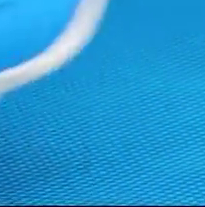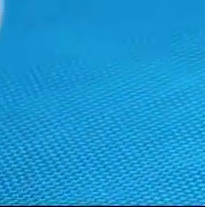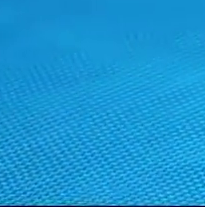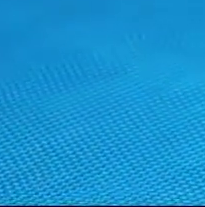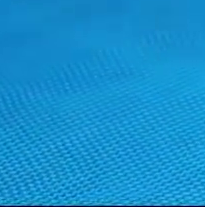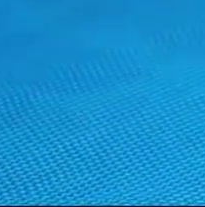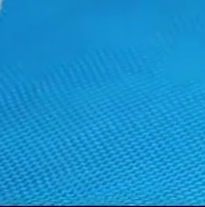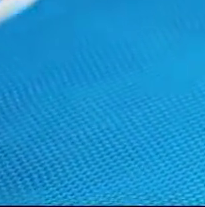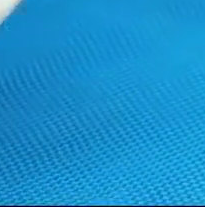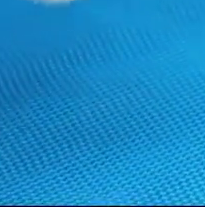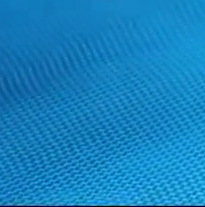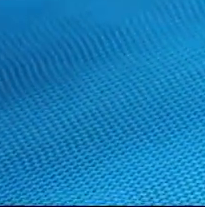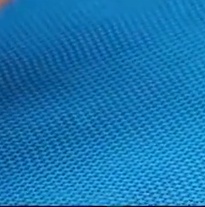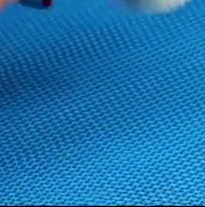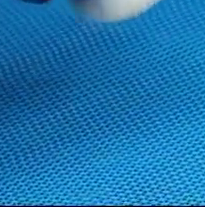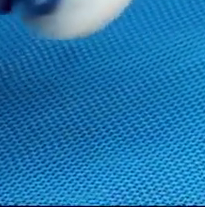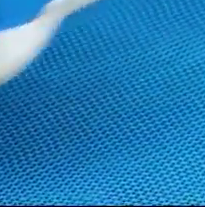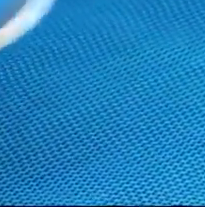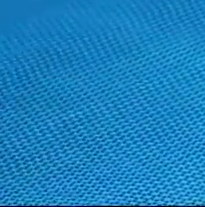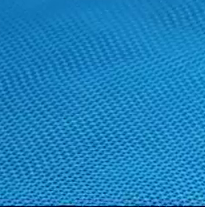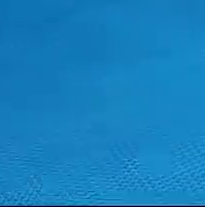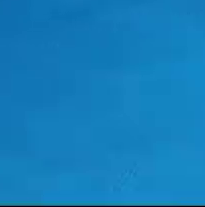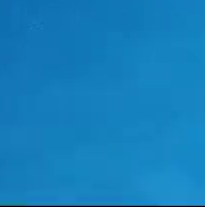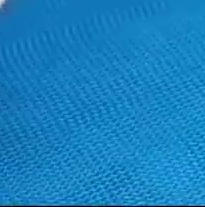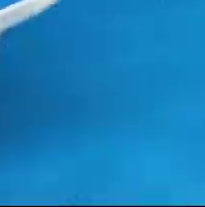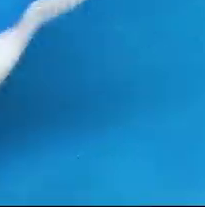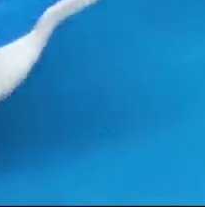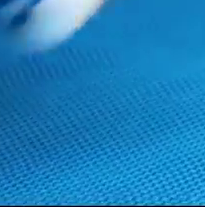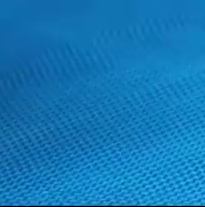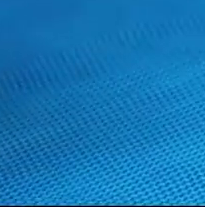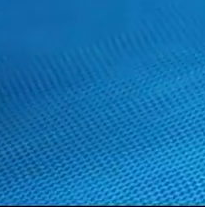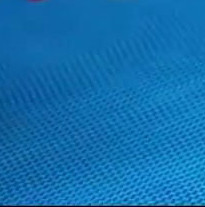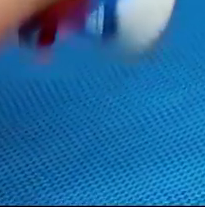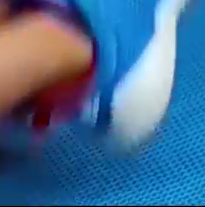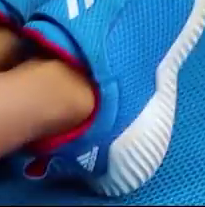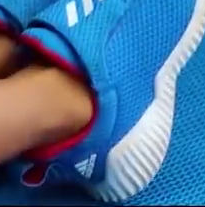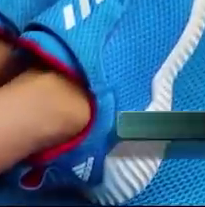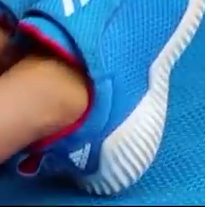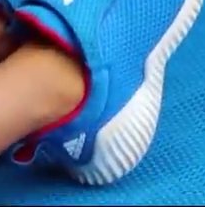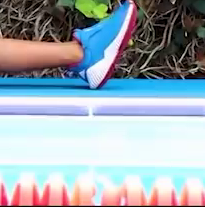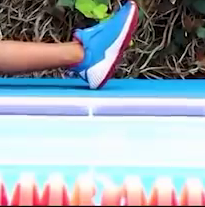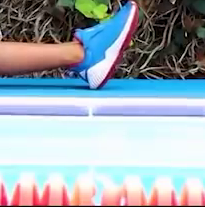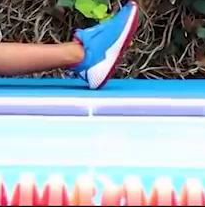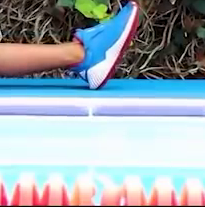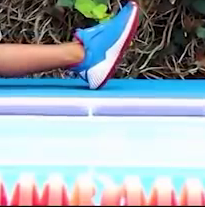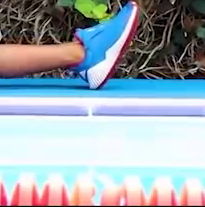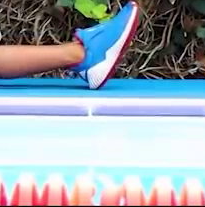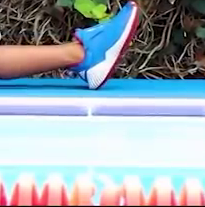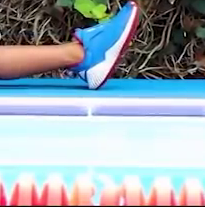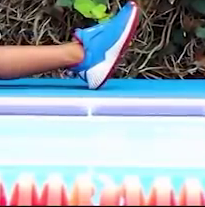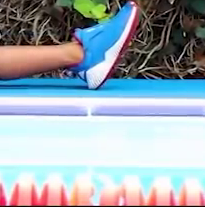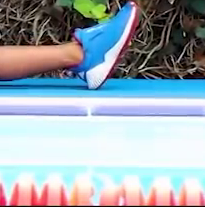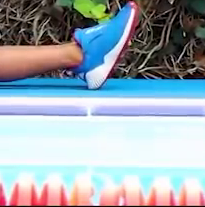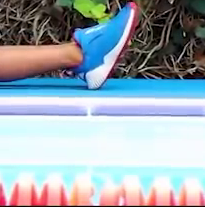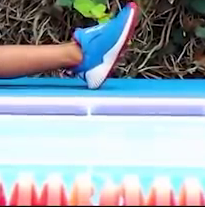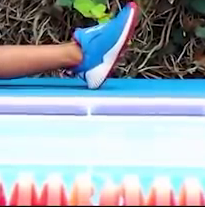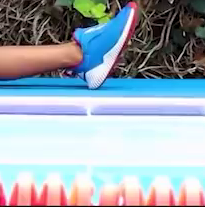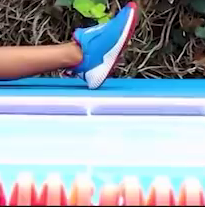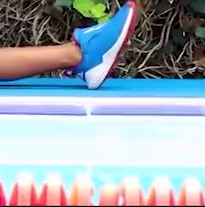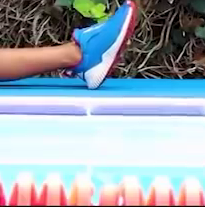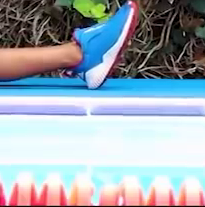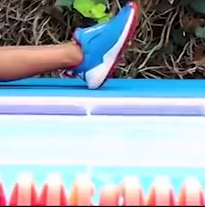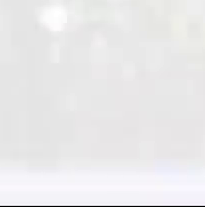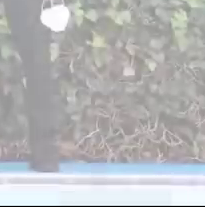Estiramos, flexionamos, dos, una más, respira y descansamos. Respira profundo.